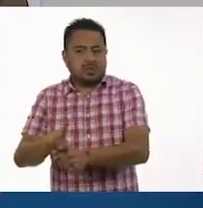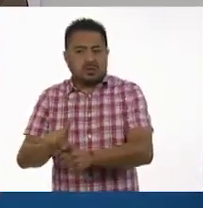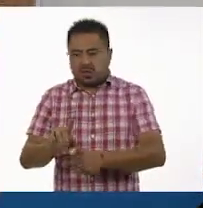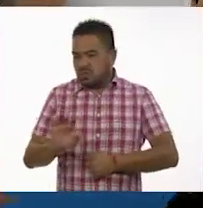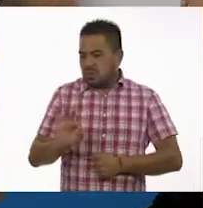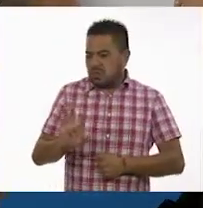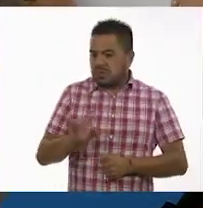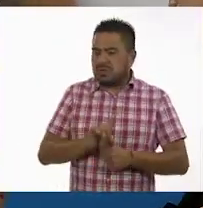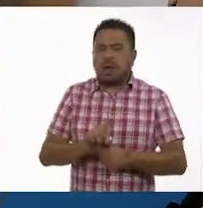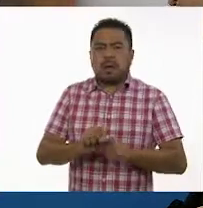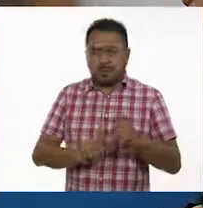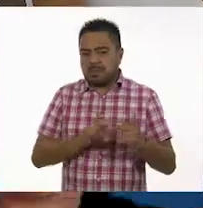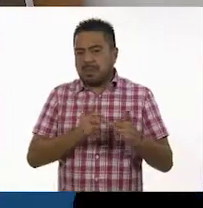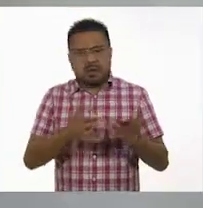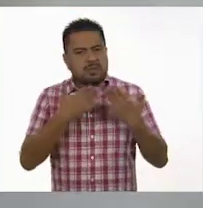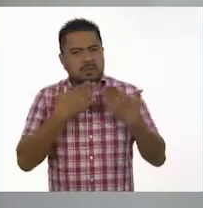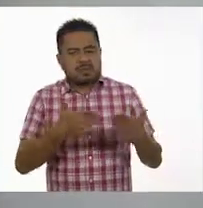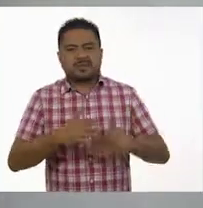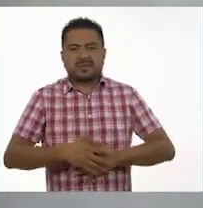días? Perfecto.